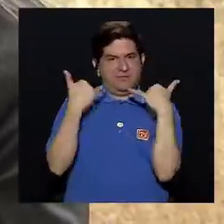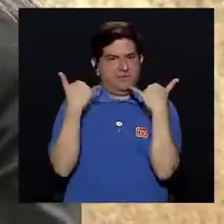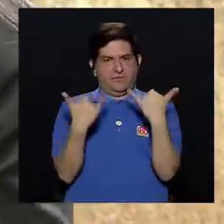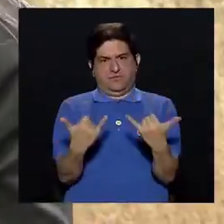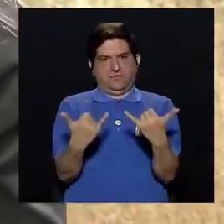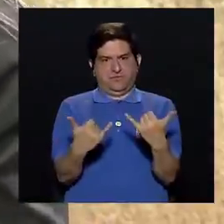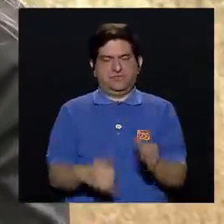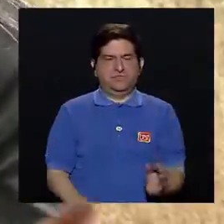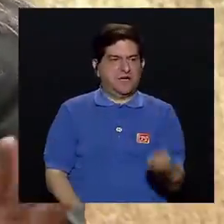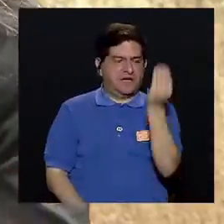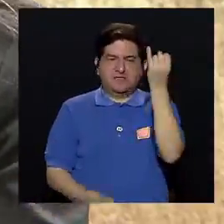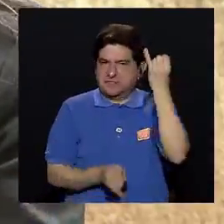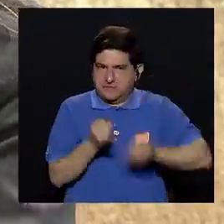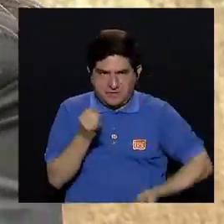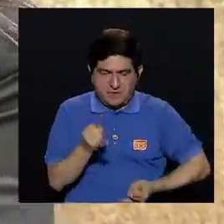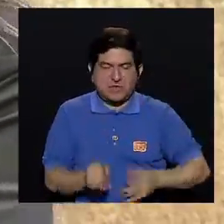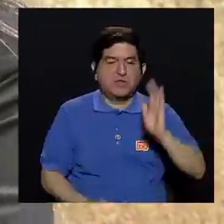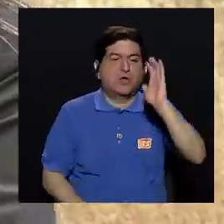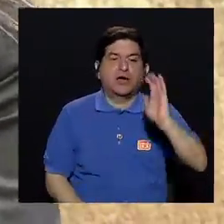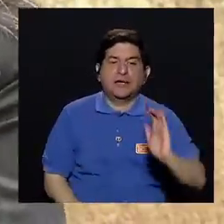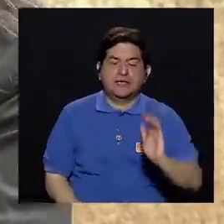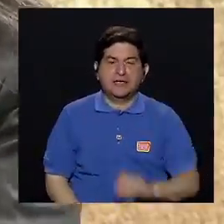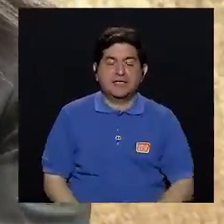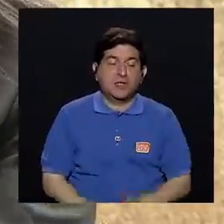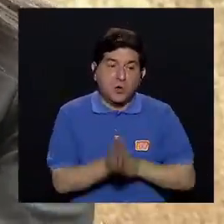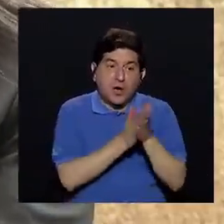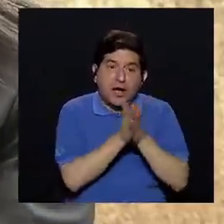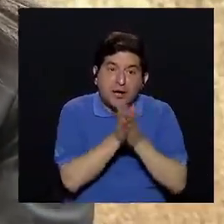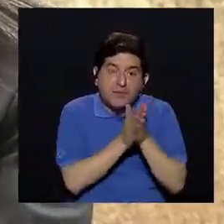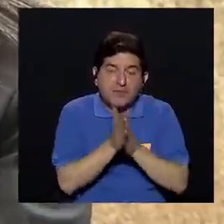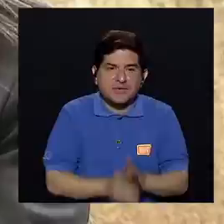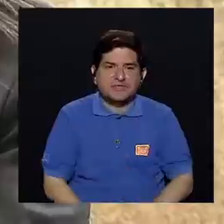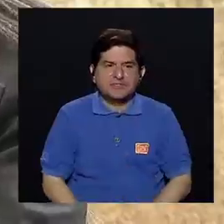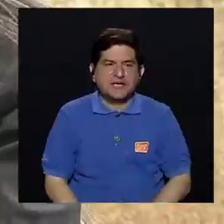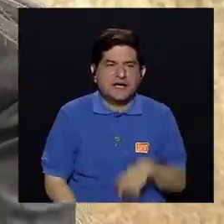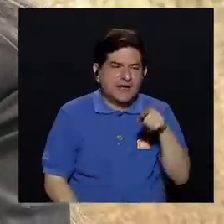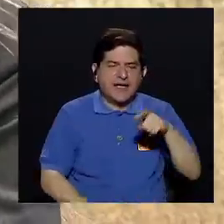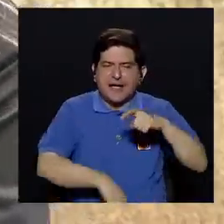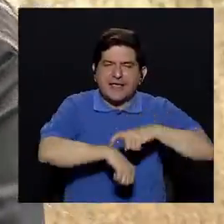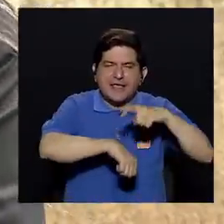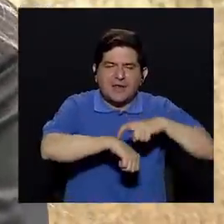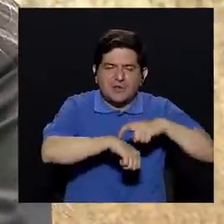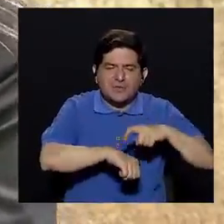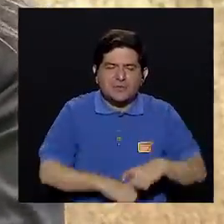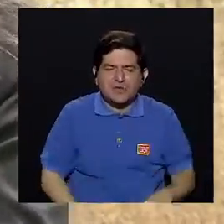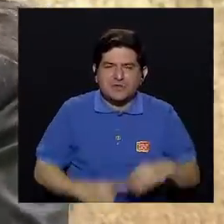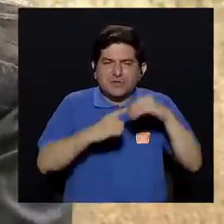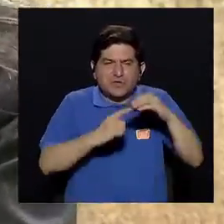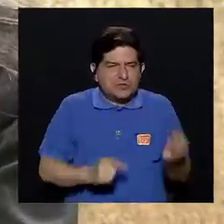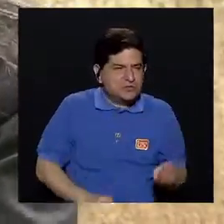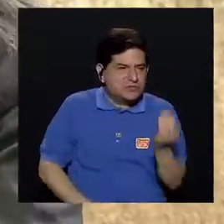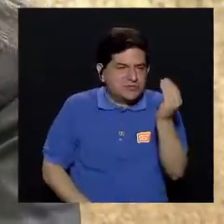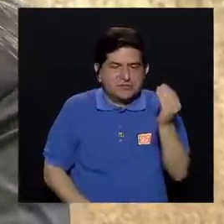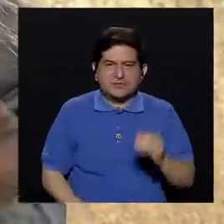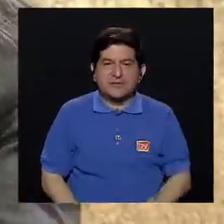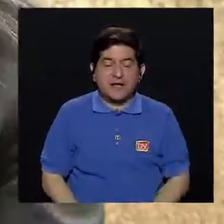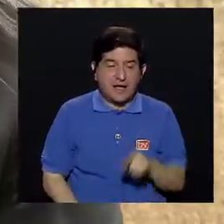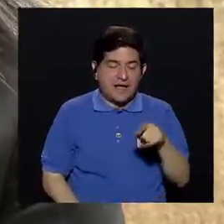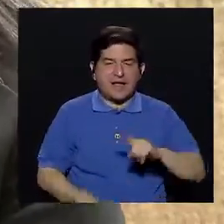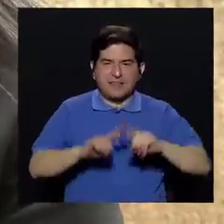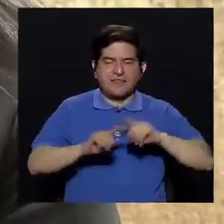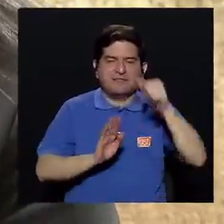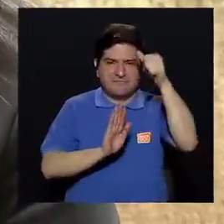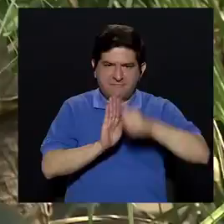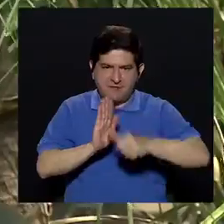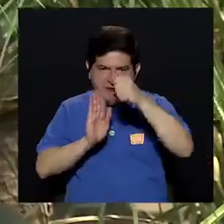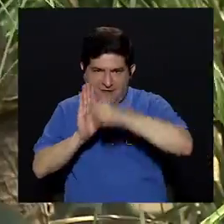ya el crecimiento ha finalizado, que un niño, que hay que aprovechar tal vez los picos de crecimiento para realizar una cirugía u